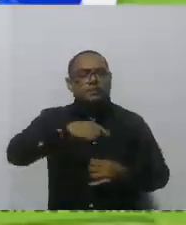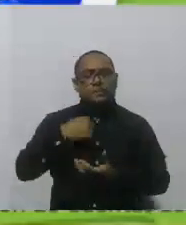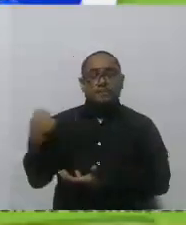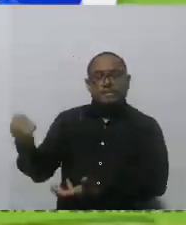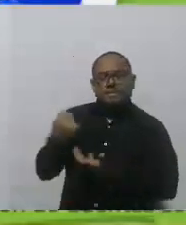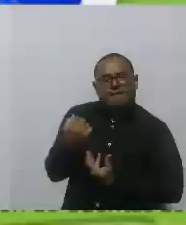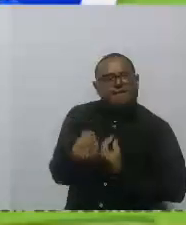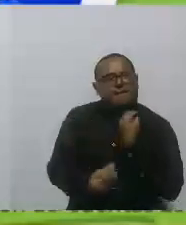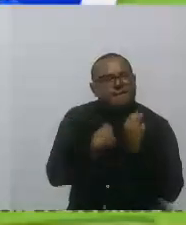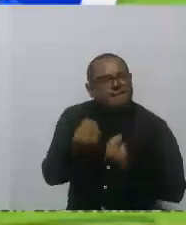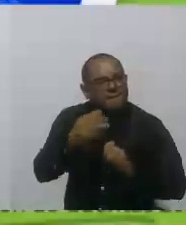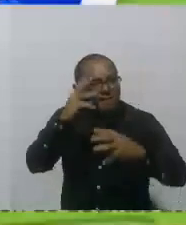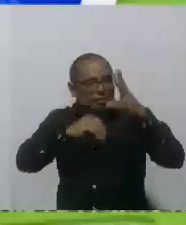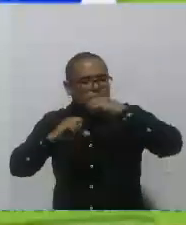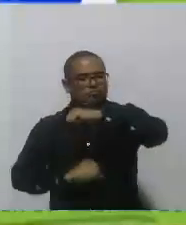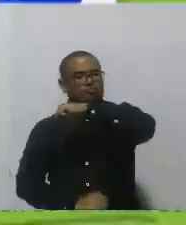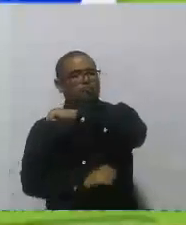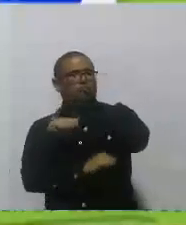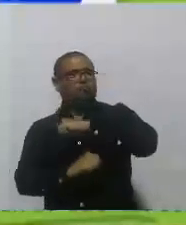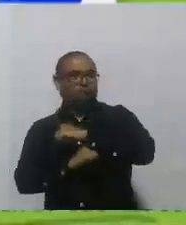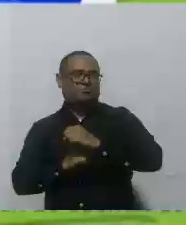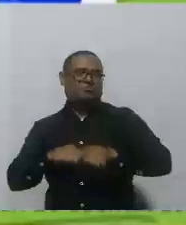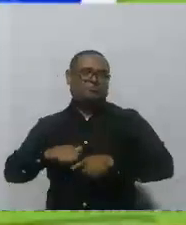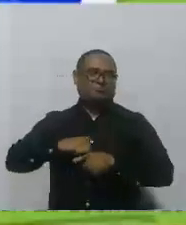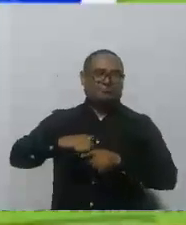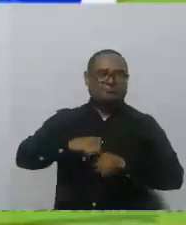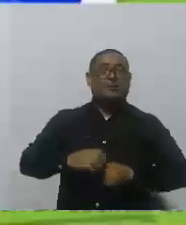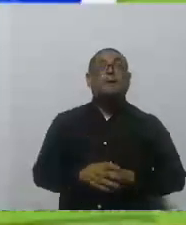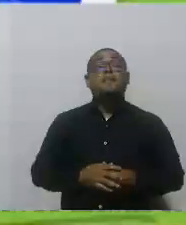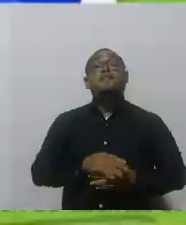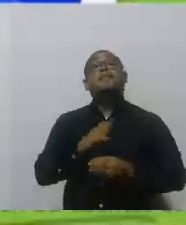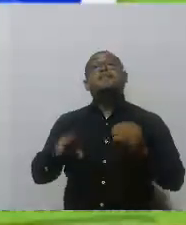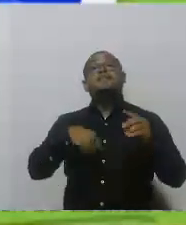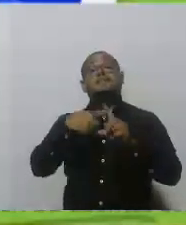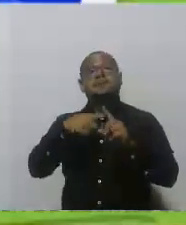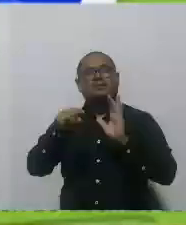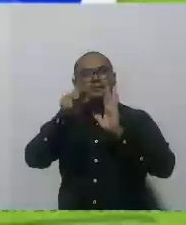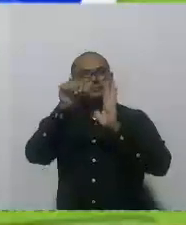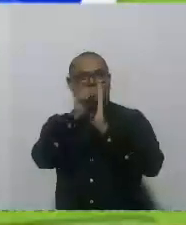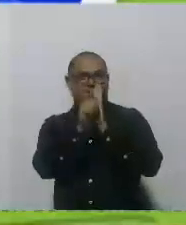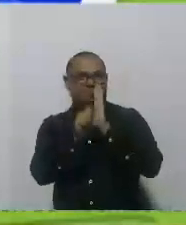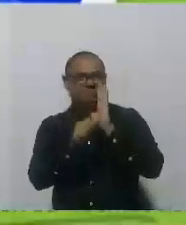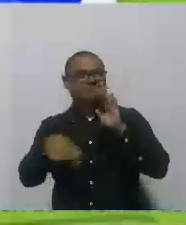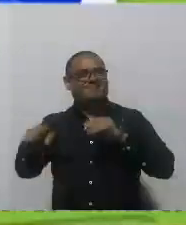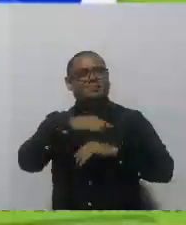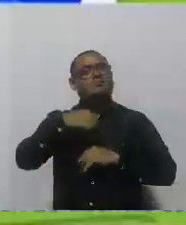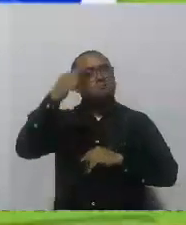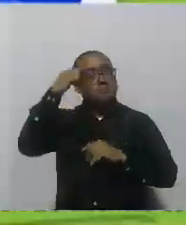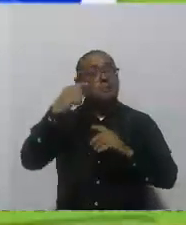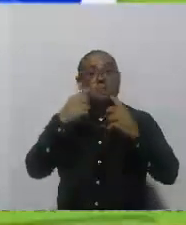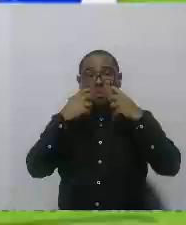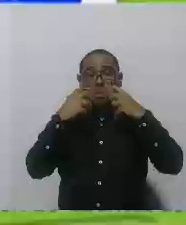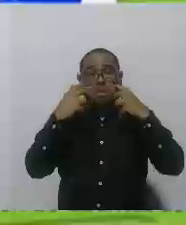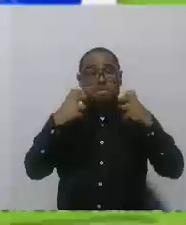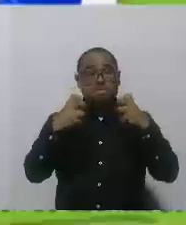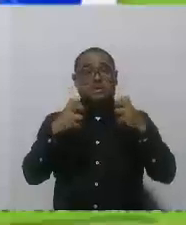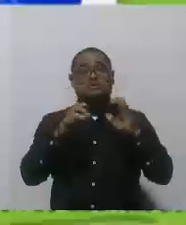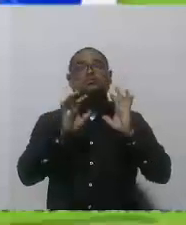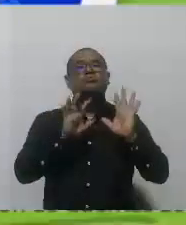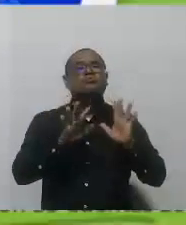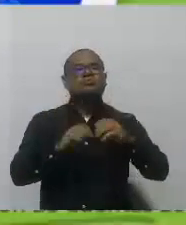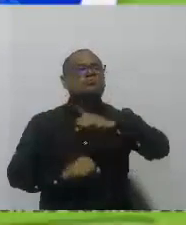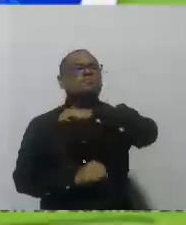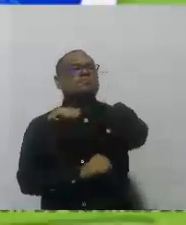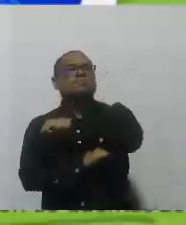este ejercicio de fortalecimiento. Pero también uno de los programas que más ha destacado en este semestre en el PES Pedro Romero es el de